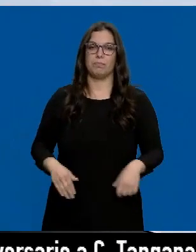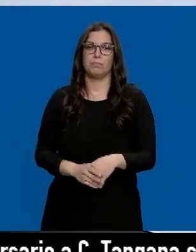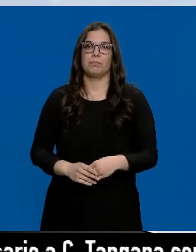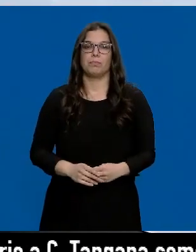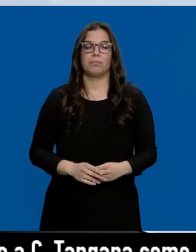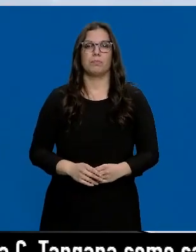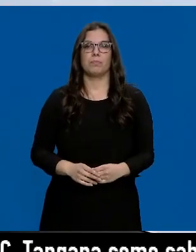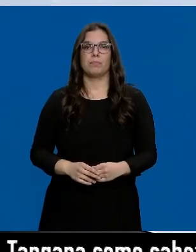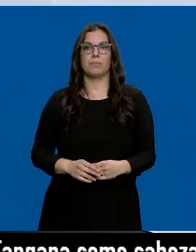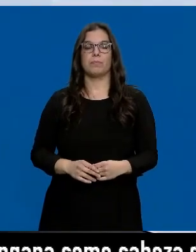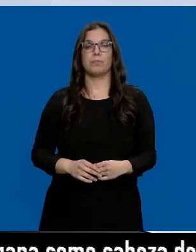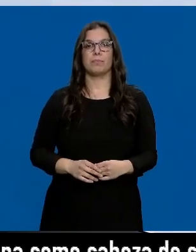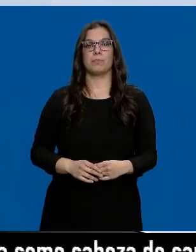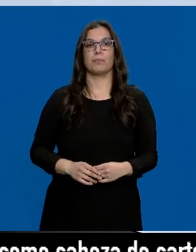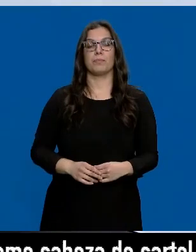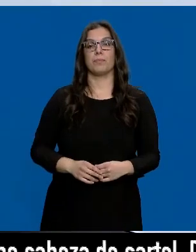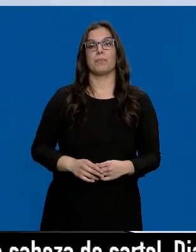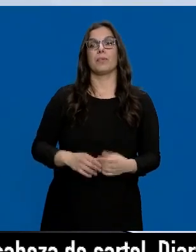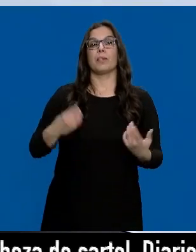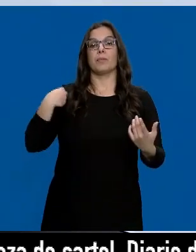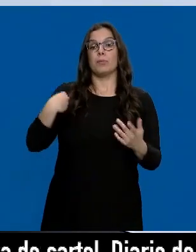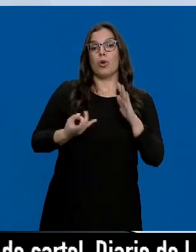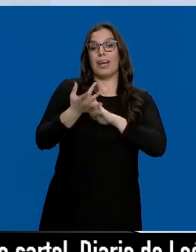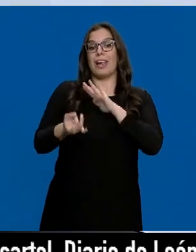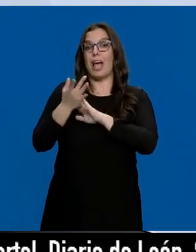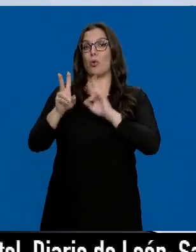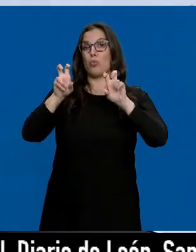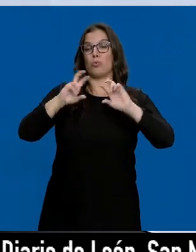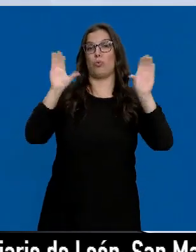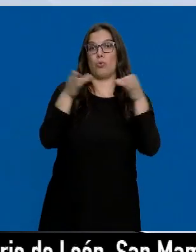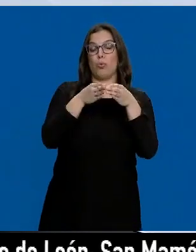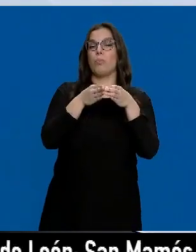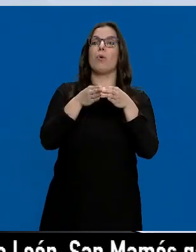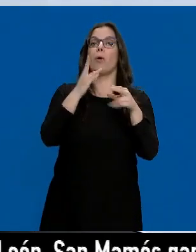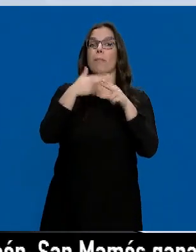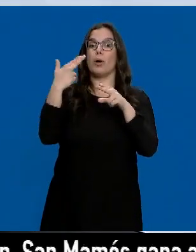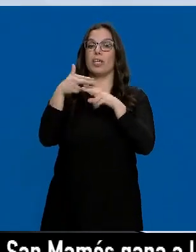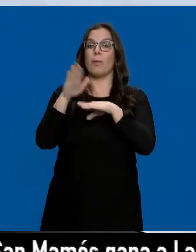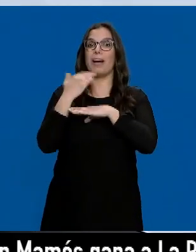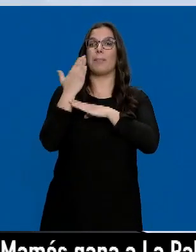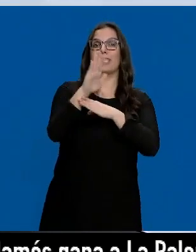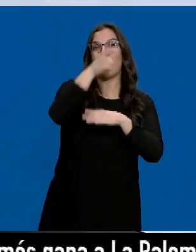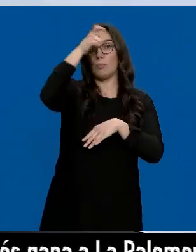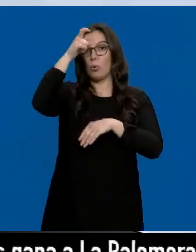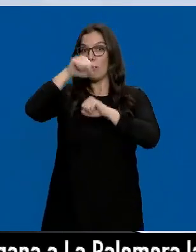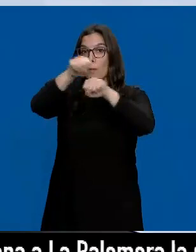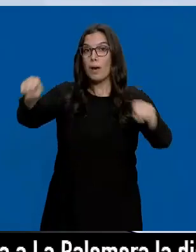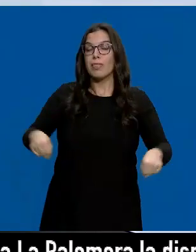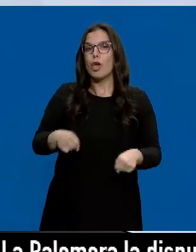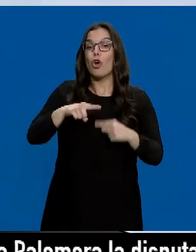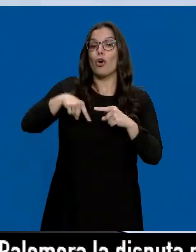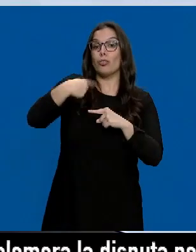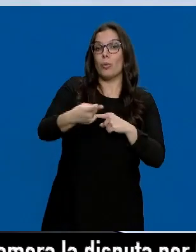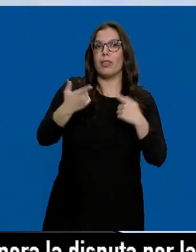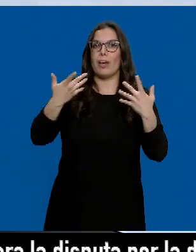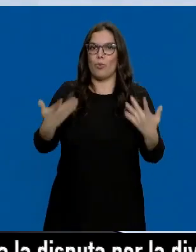La posibilidad de que aparezcan en el mapa político organizaciones que representen a la España vaciada está provocando que los grandes partidos